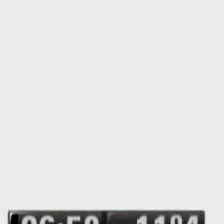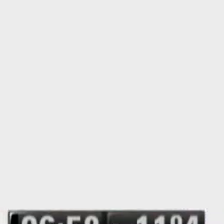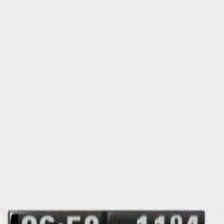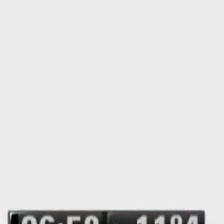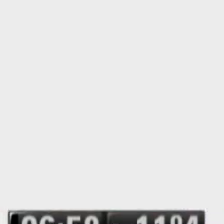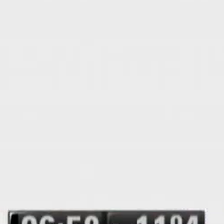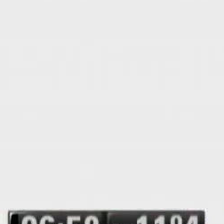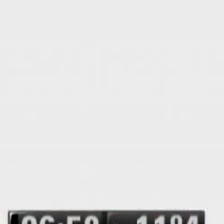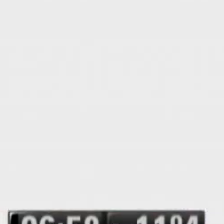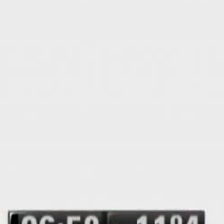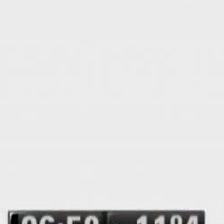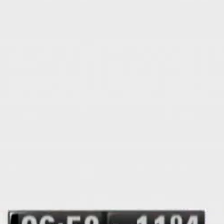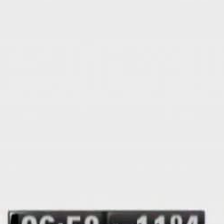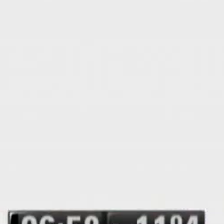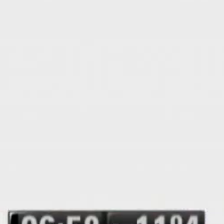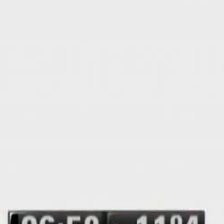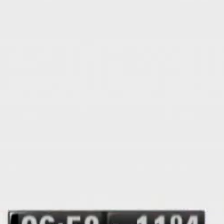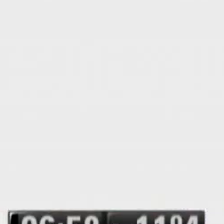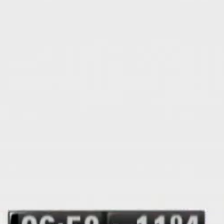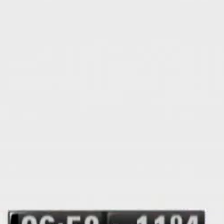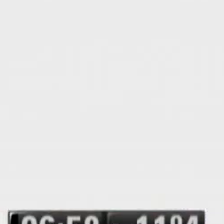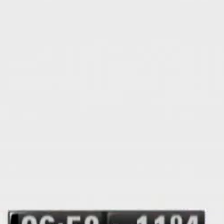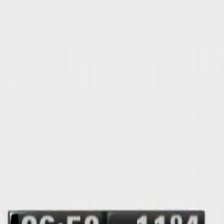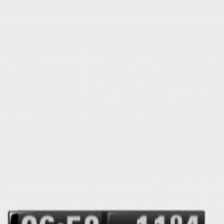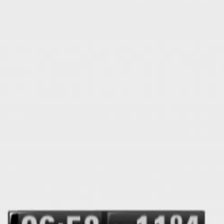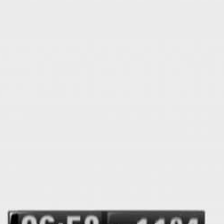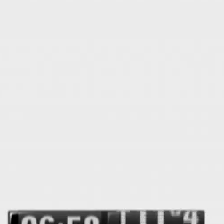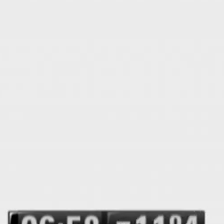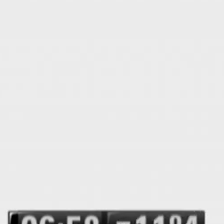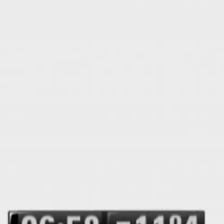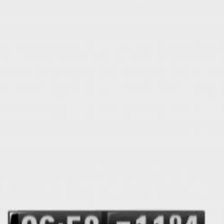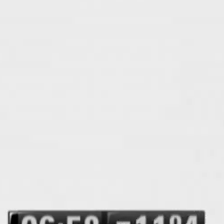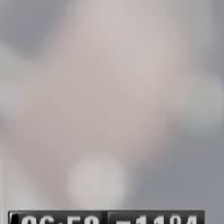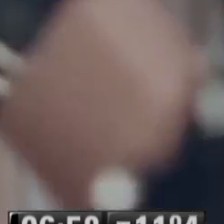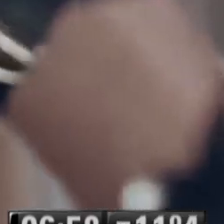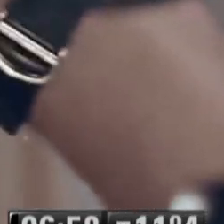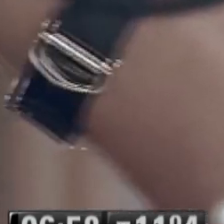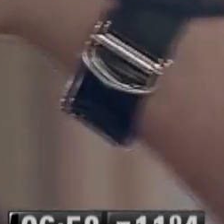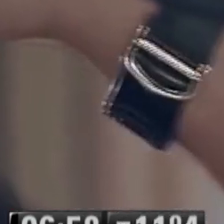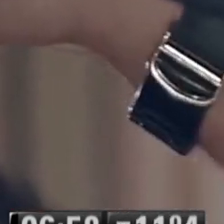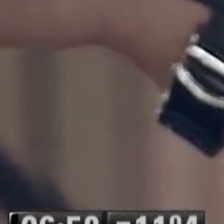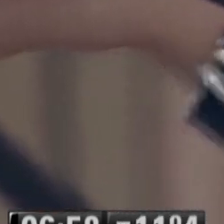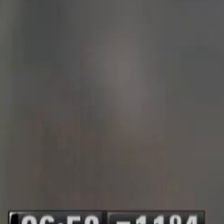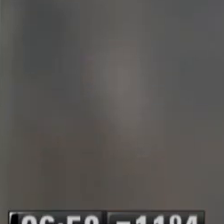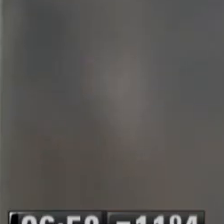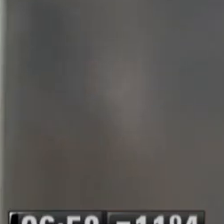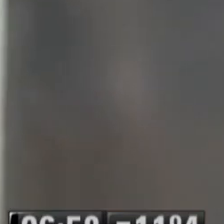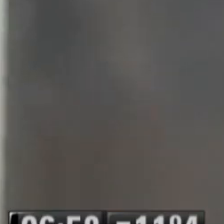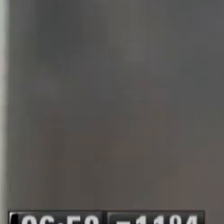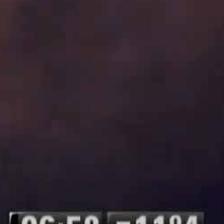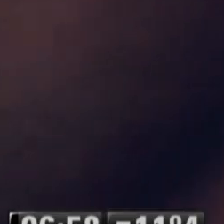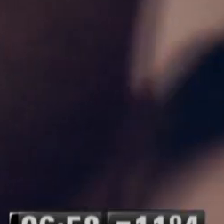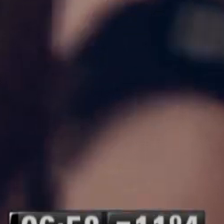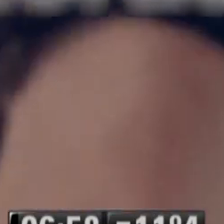yo. Tu dolor, que sale de tu cuerpo y me acompaña.